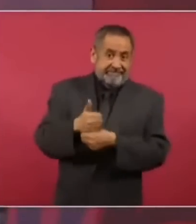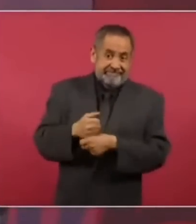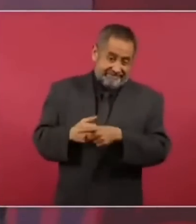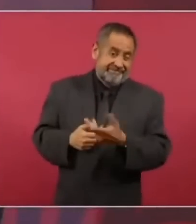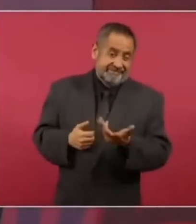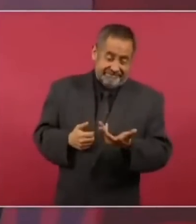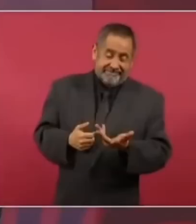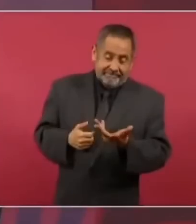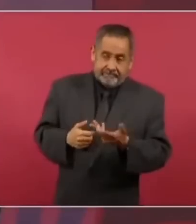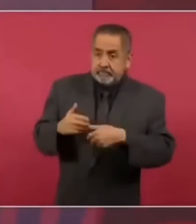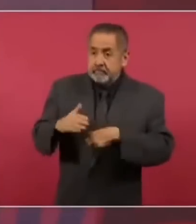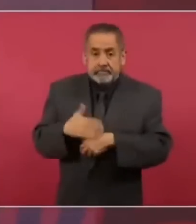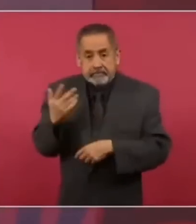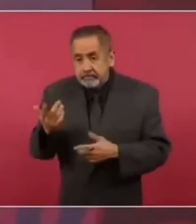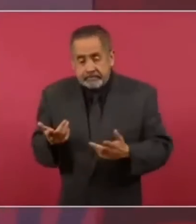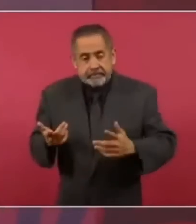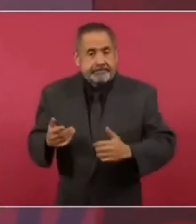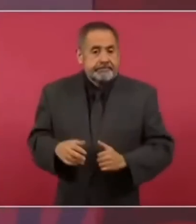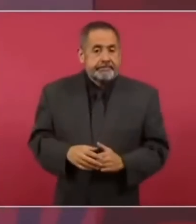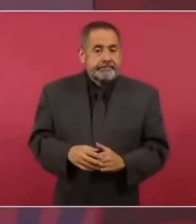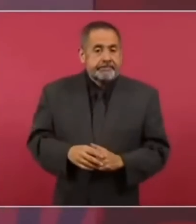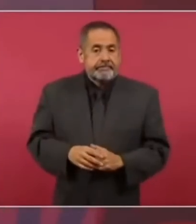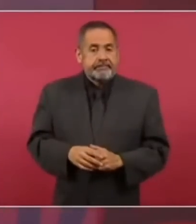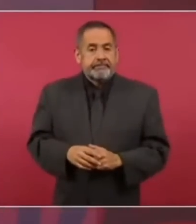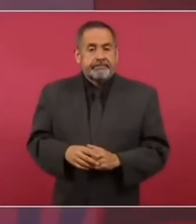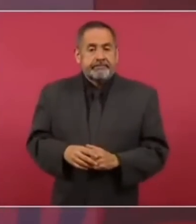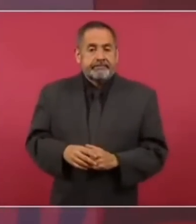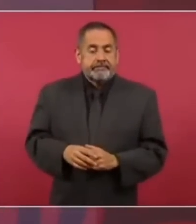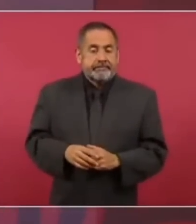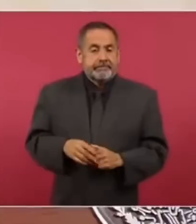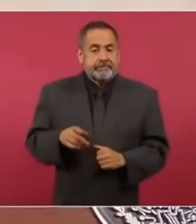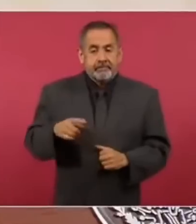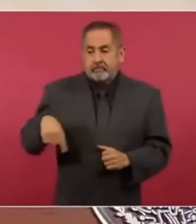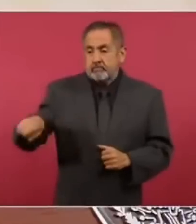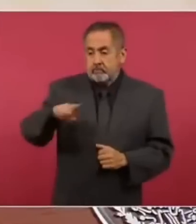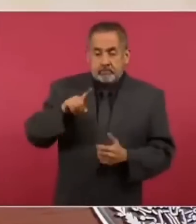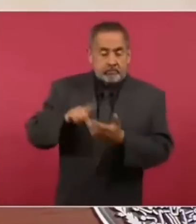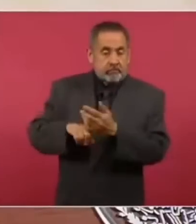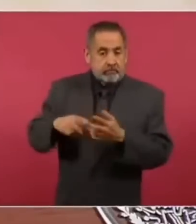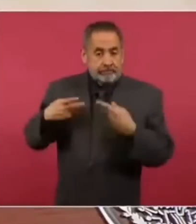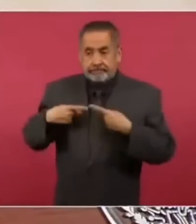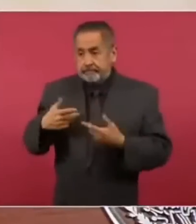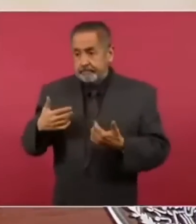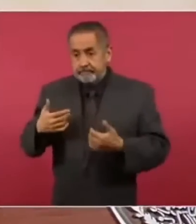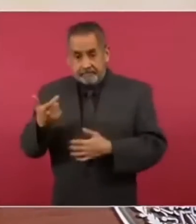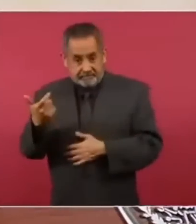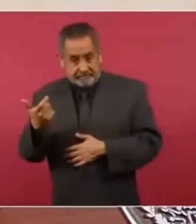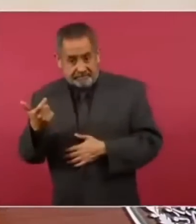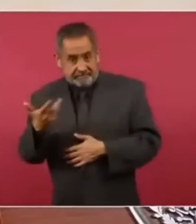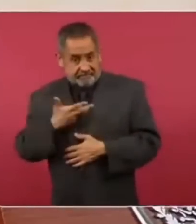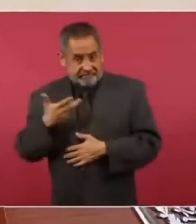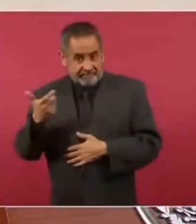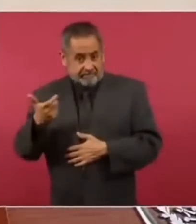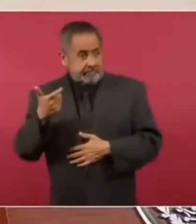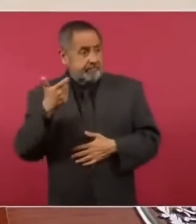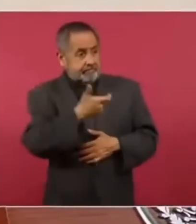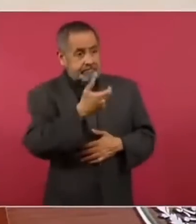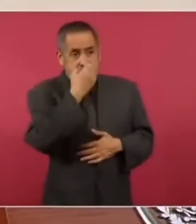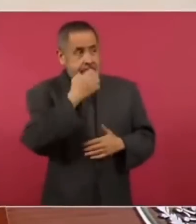porque pues no todos tienen para pagar